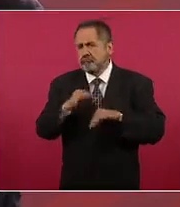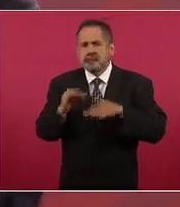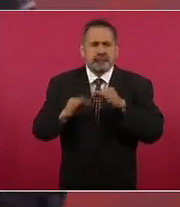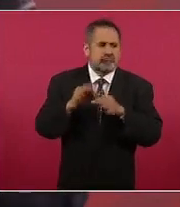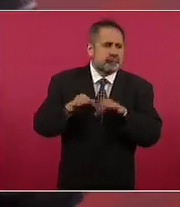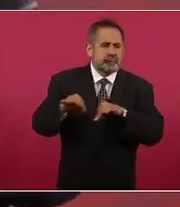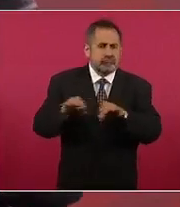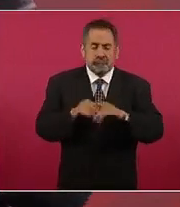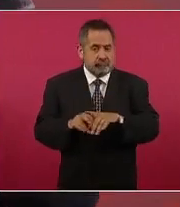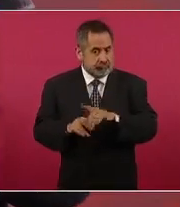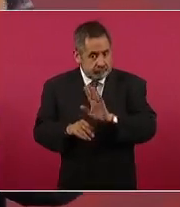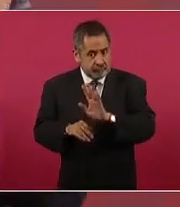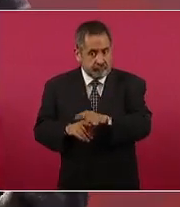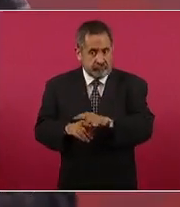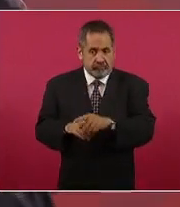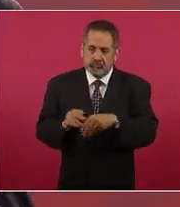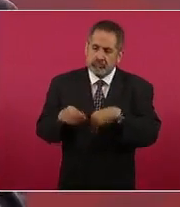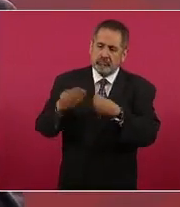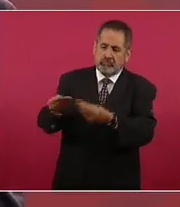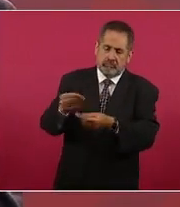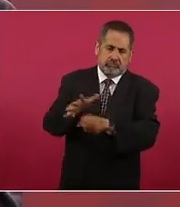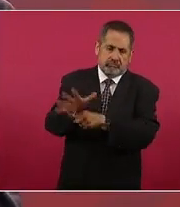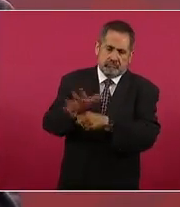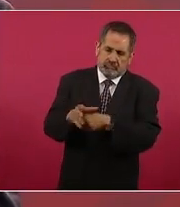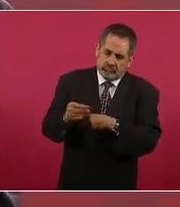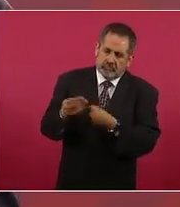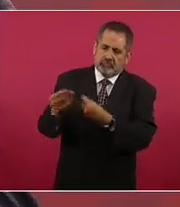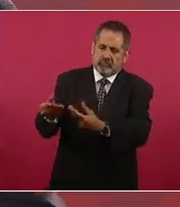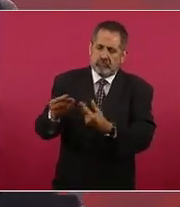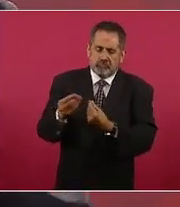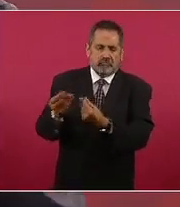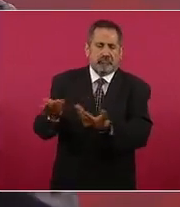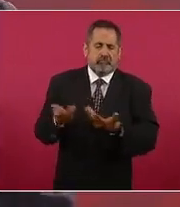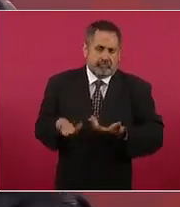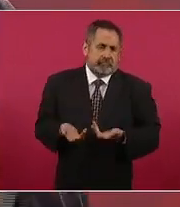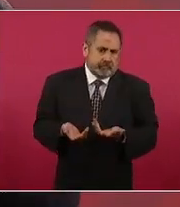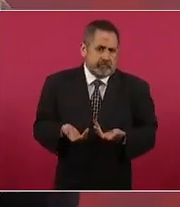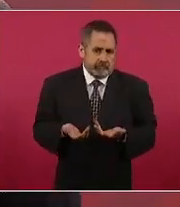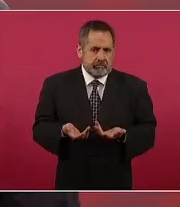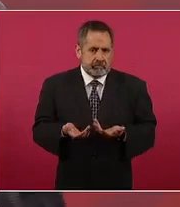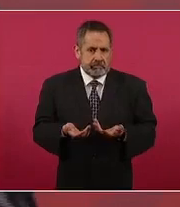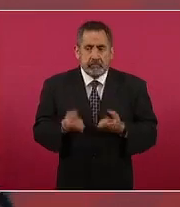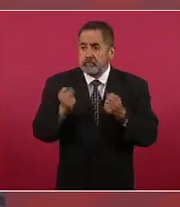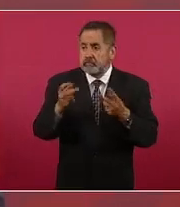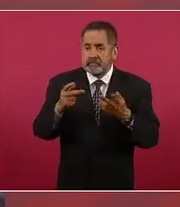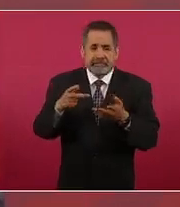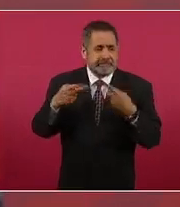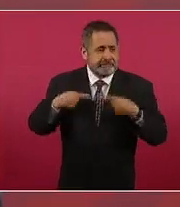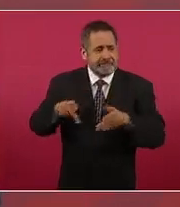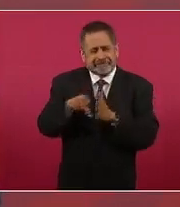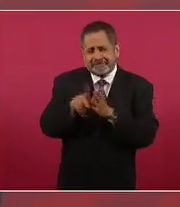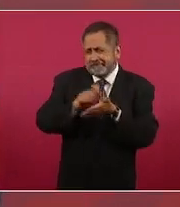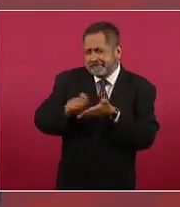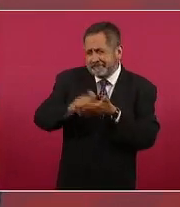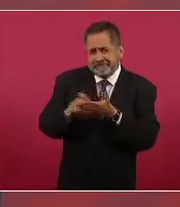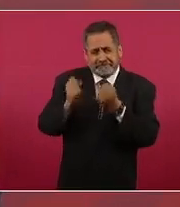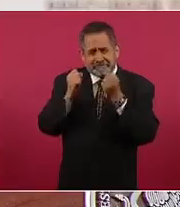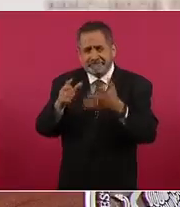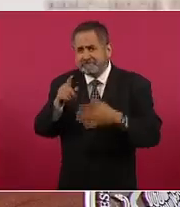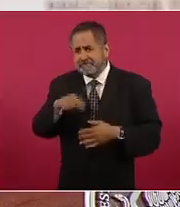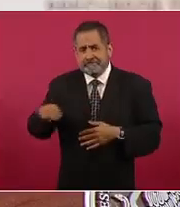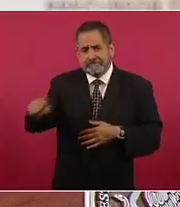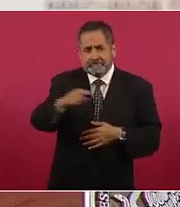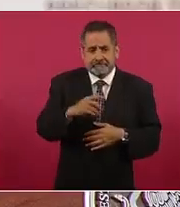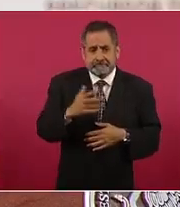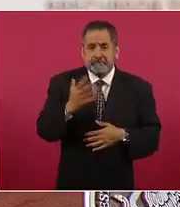tengan lo básico porque hay miles de periodistas que